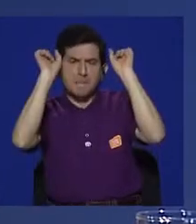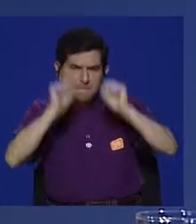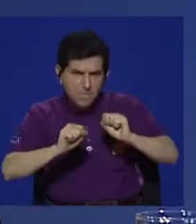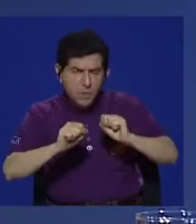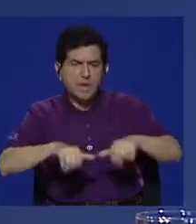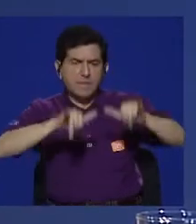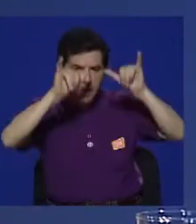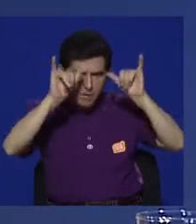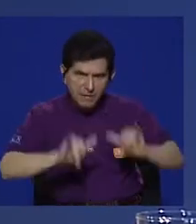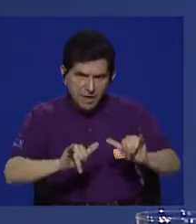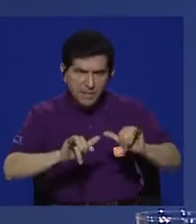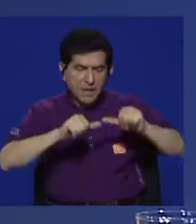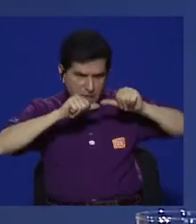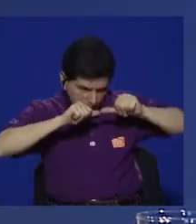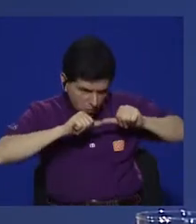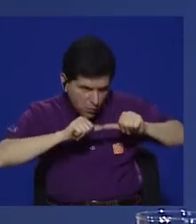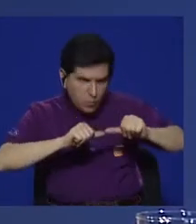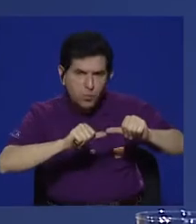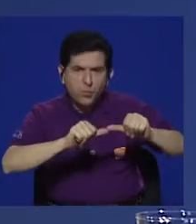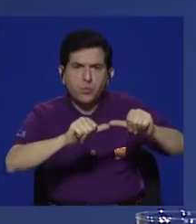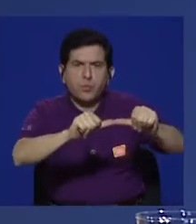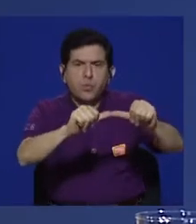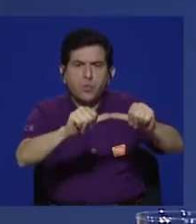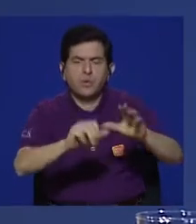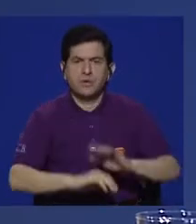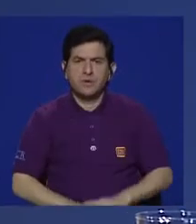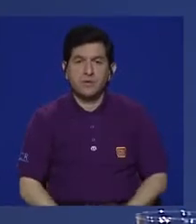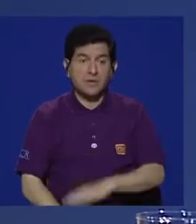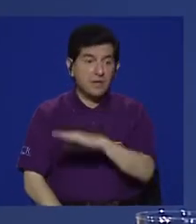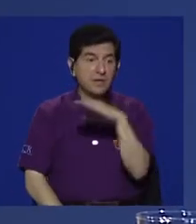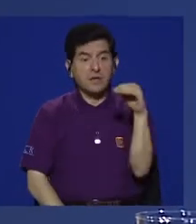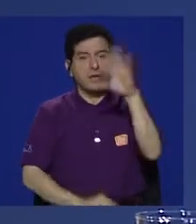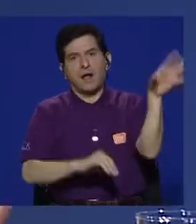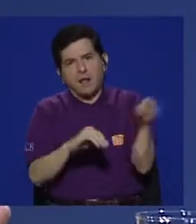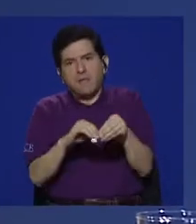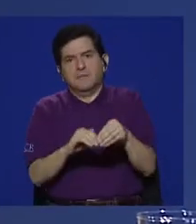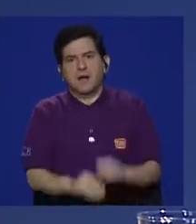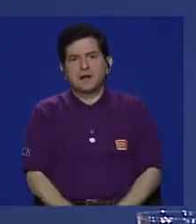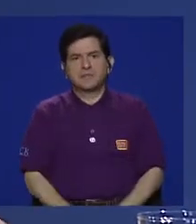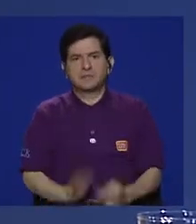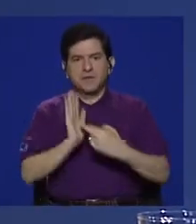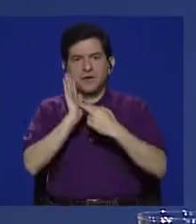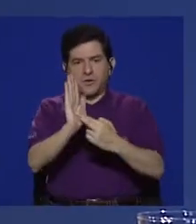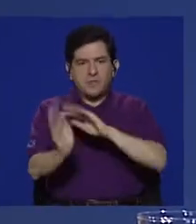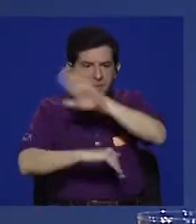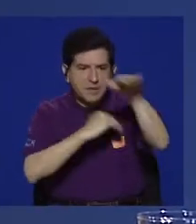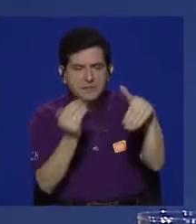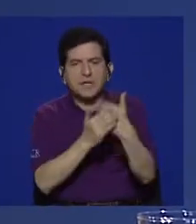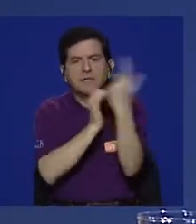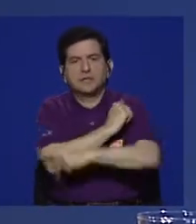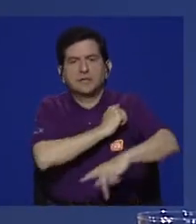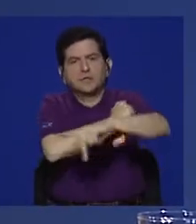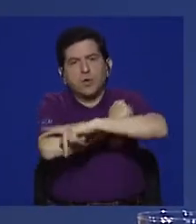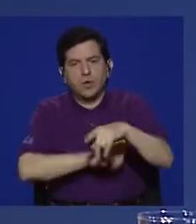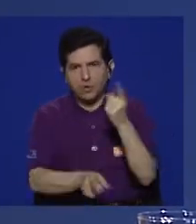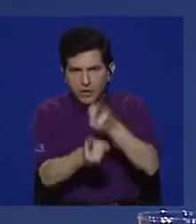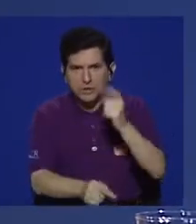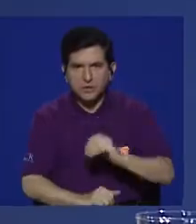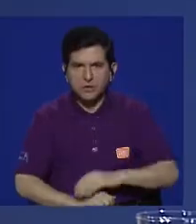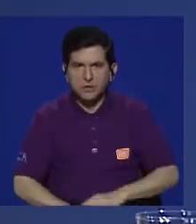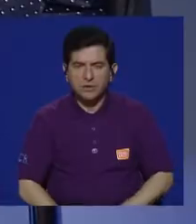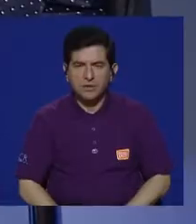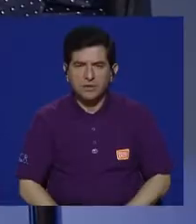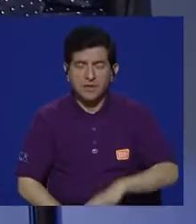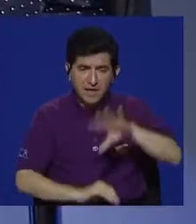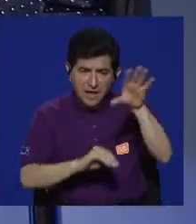se puedan mantener en el tiempo, que sean sostenibles y además que sean representativas de todo el territorio nacional. Es